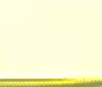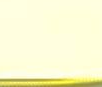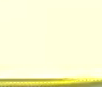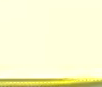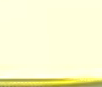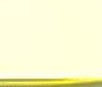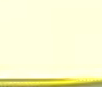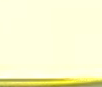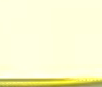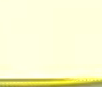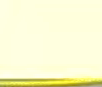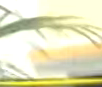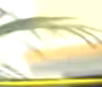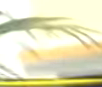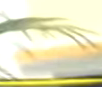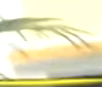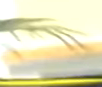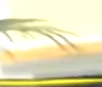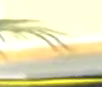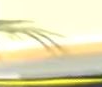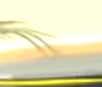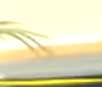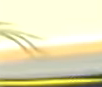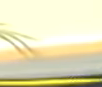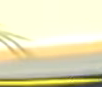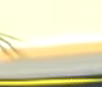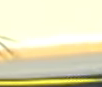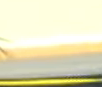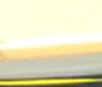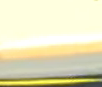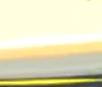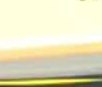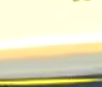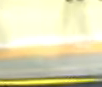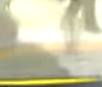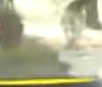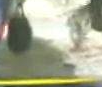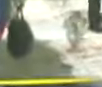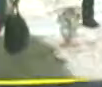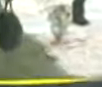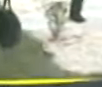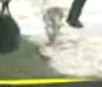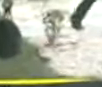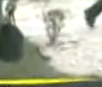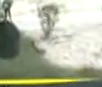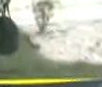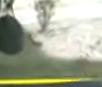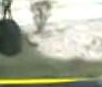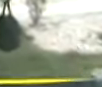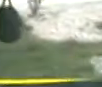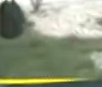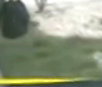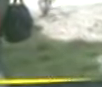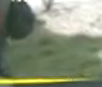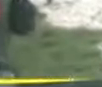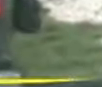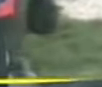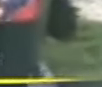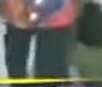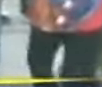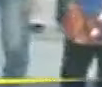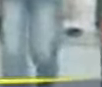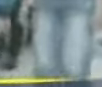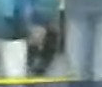escuela de enfermería para ver todo lo que ha sido esta gran obra de la gran misión Venezuela Bella en el contexto también